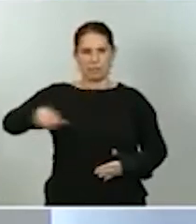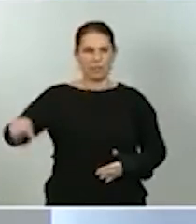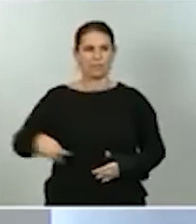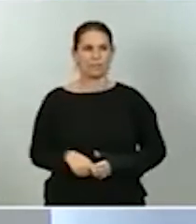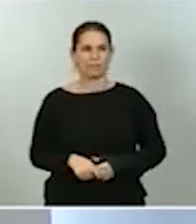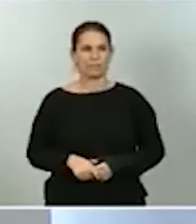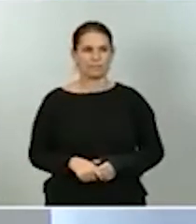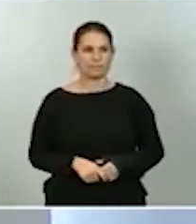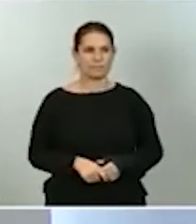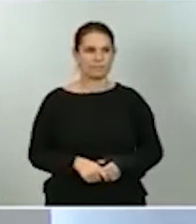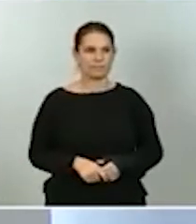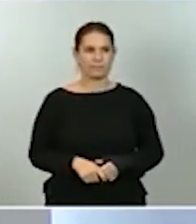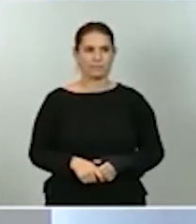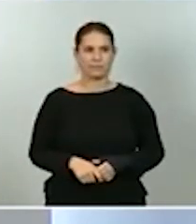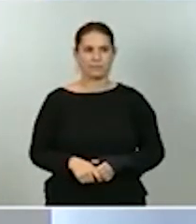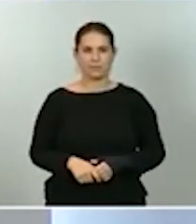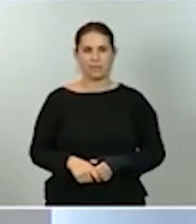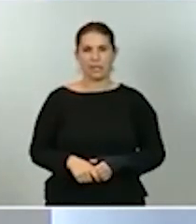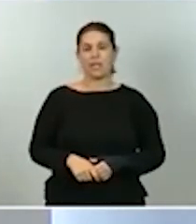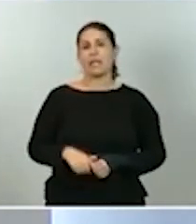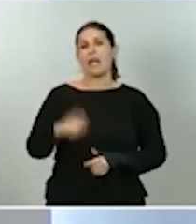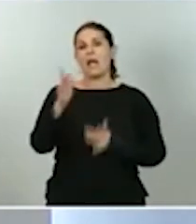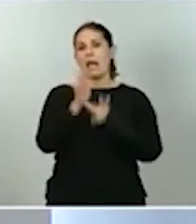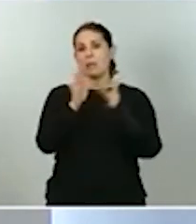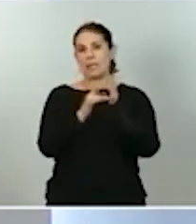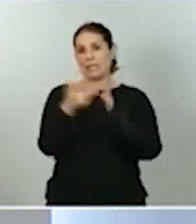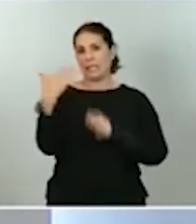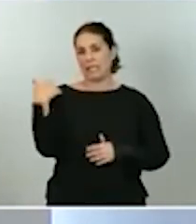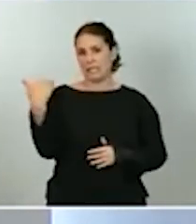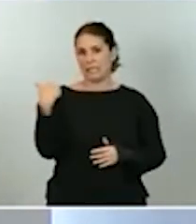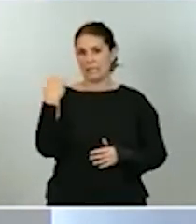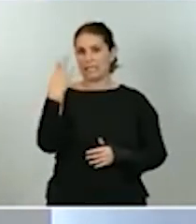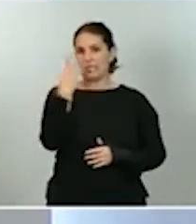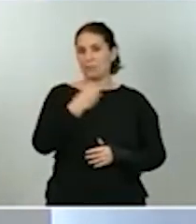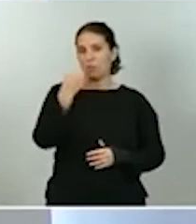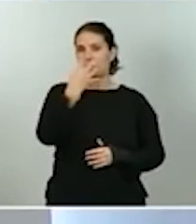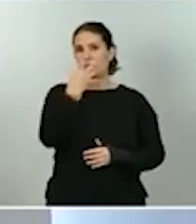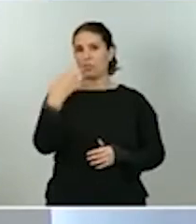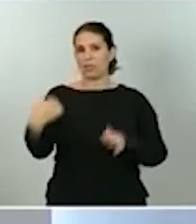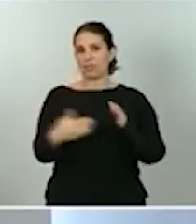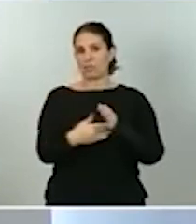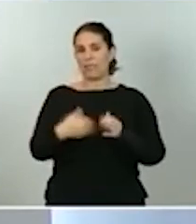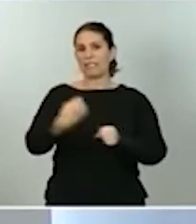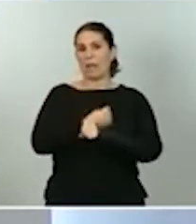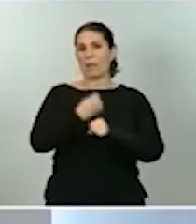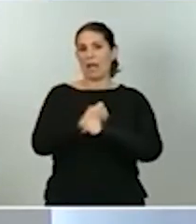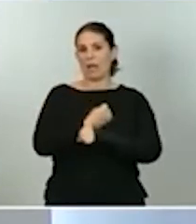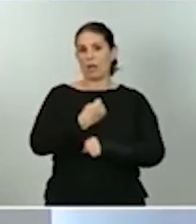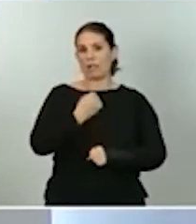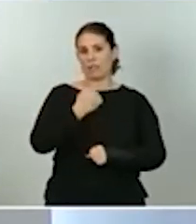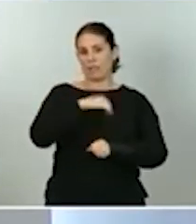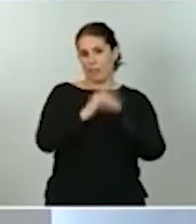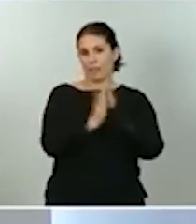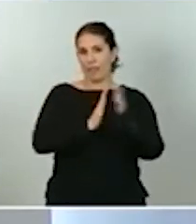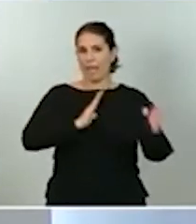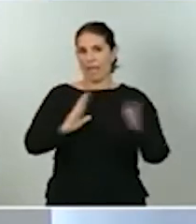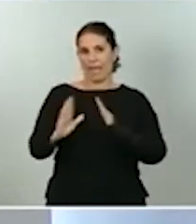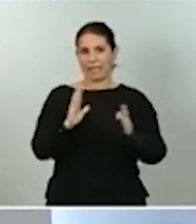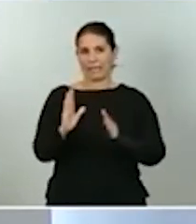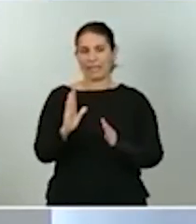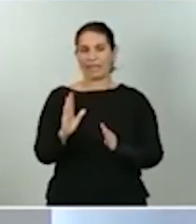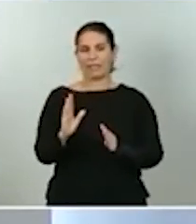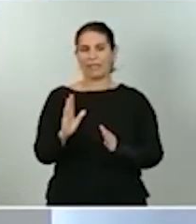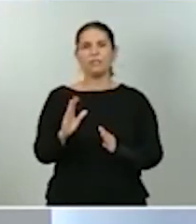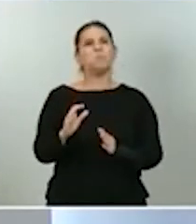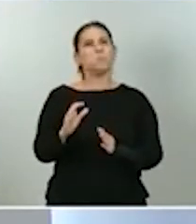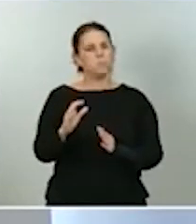pico de finales de abril, en el que estaban 3.400.000 trabajadores en ERTE, la cifra se ha reducido en